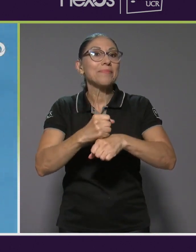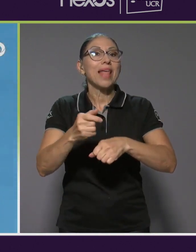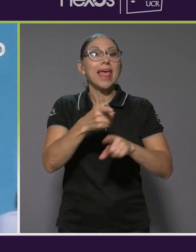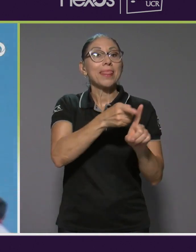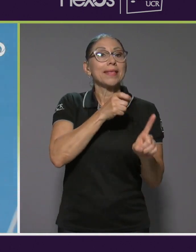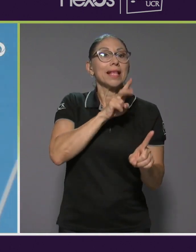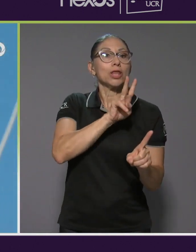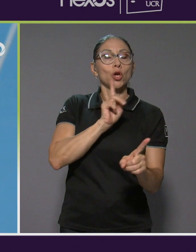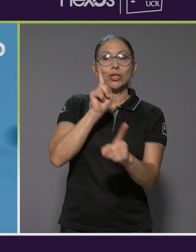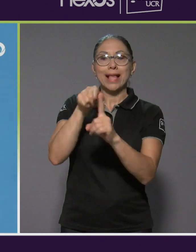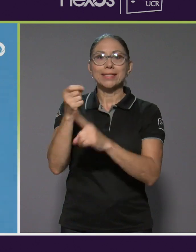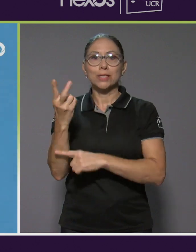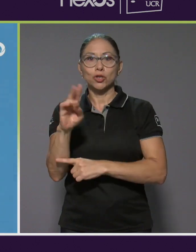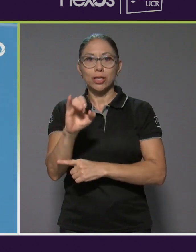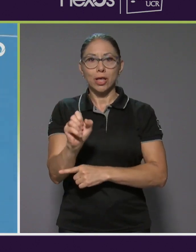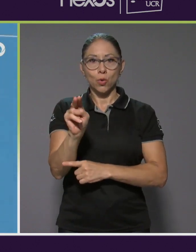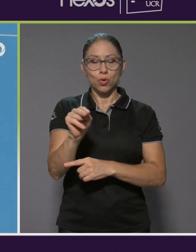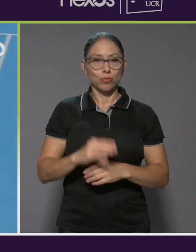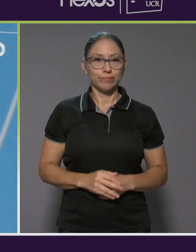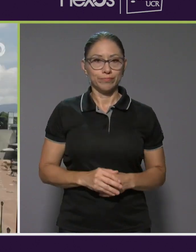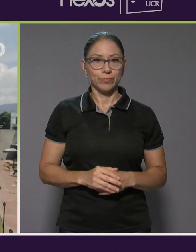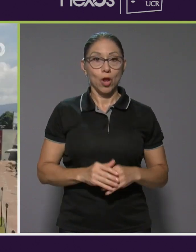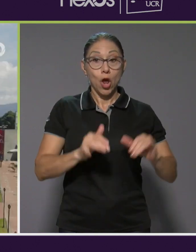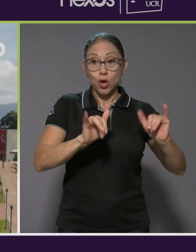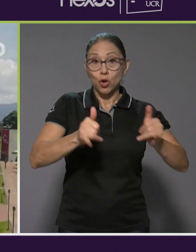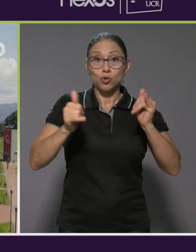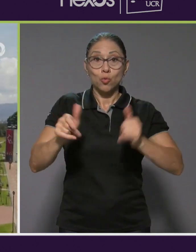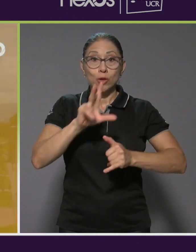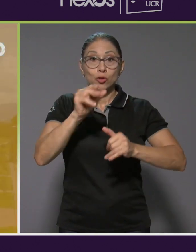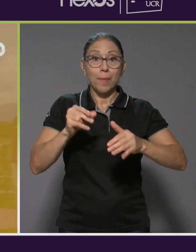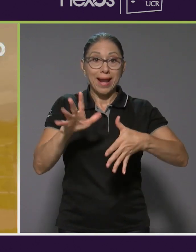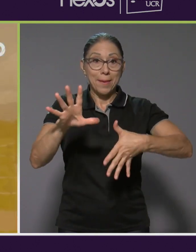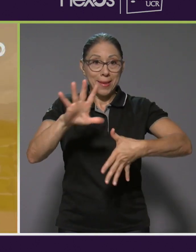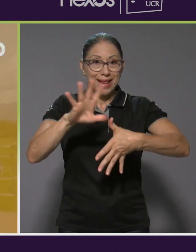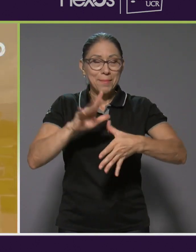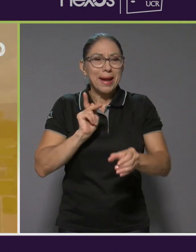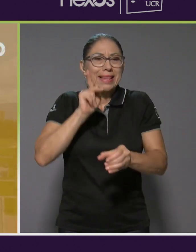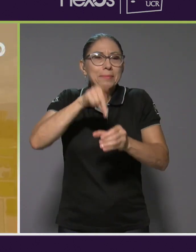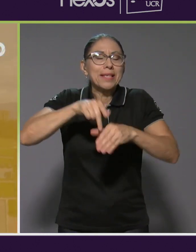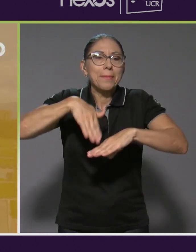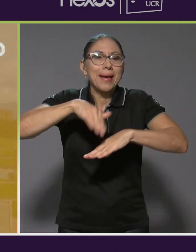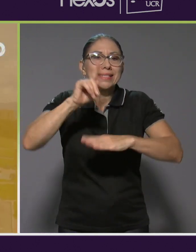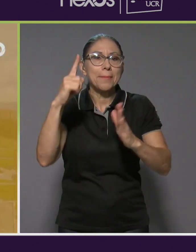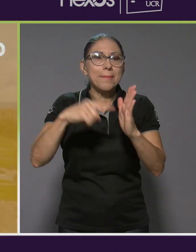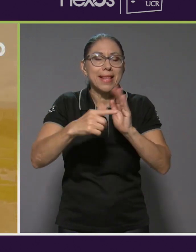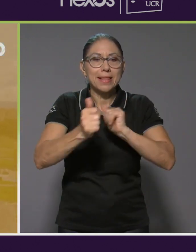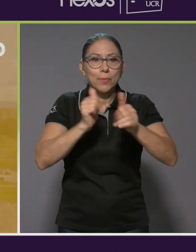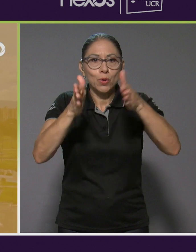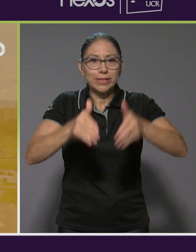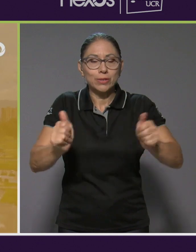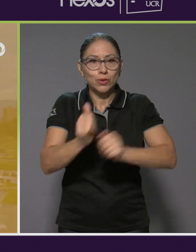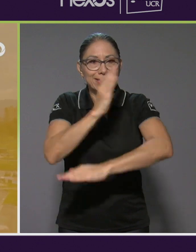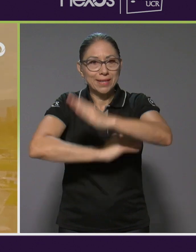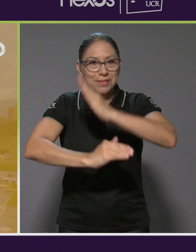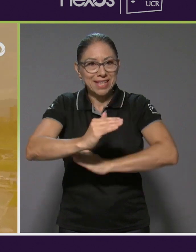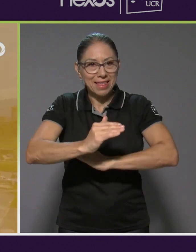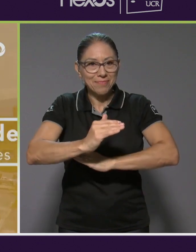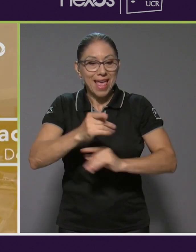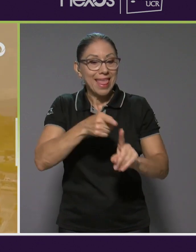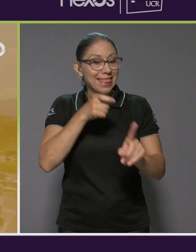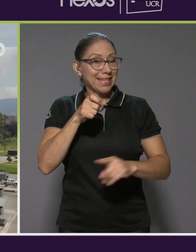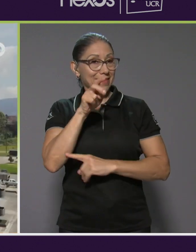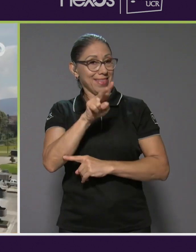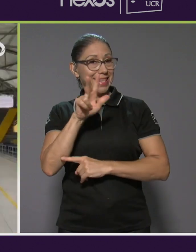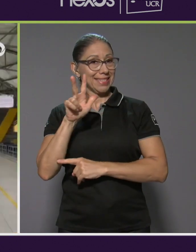el 2 y el 12 de junio. Los Juegos contarán con la participación de más de mil deportistas con discapacidad de 26